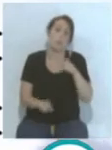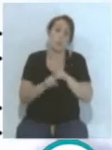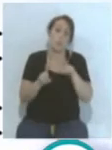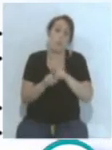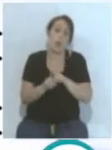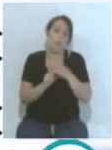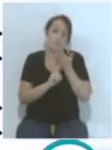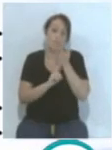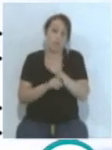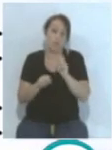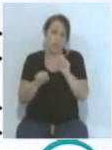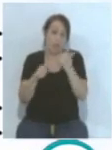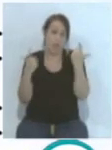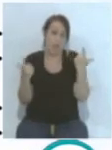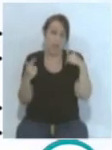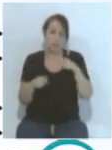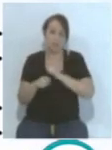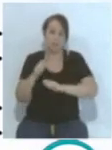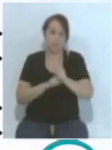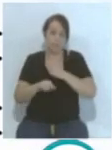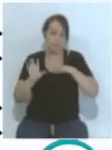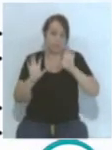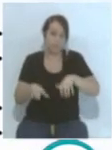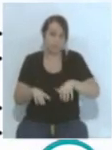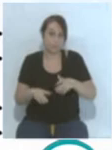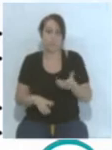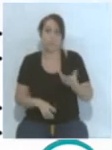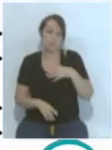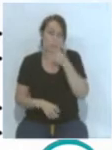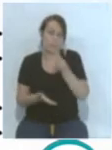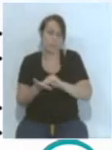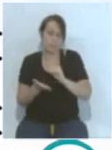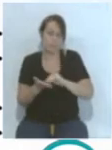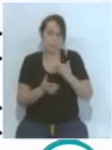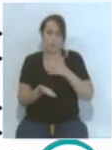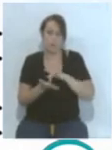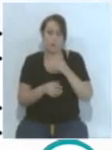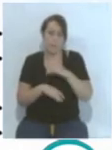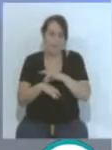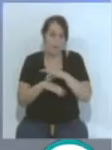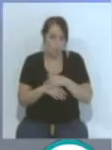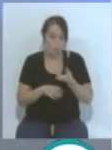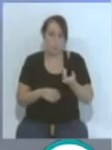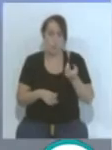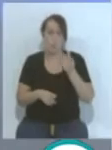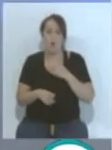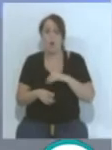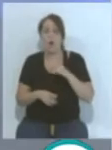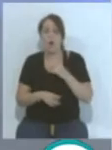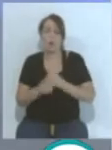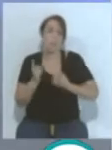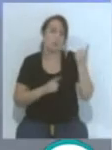oficial de las peñas cadistas, porque muchas veces cuando estamos con invitado, algunos nombran